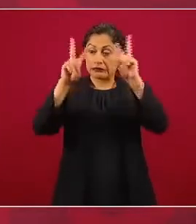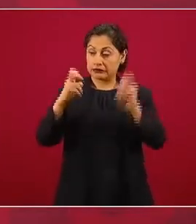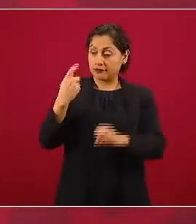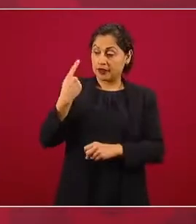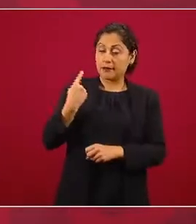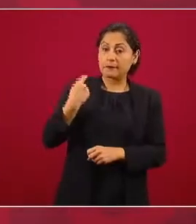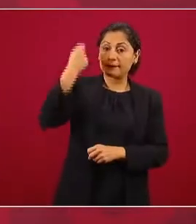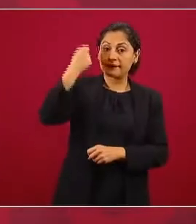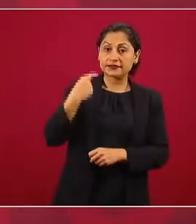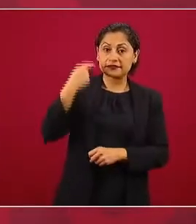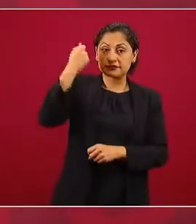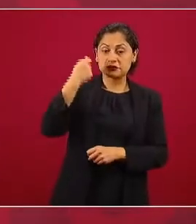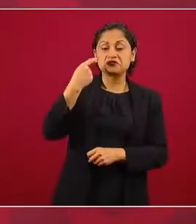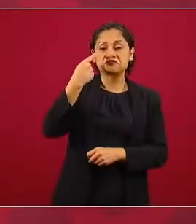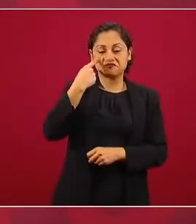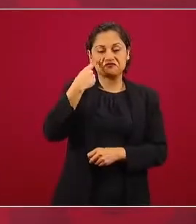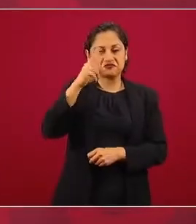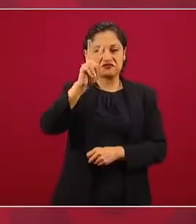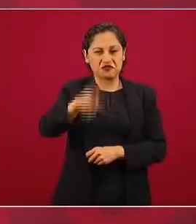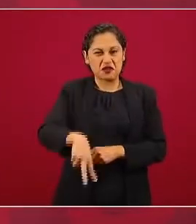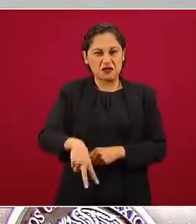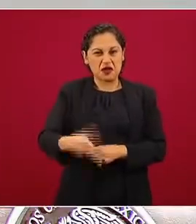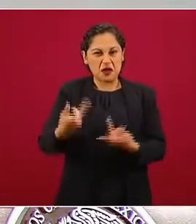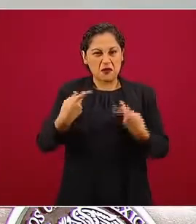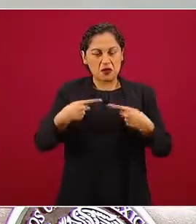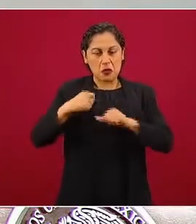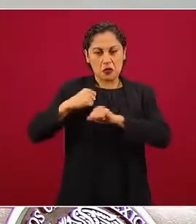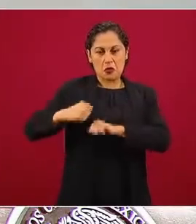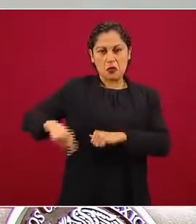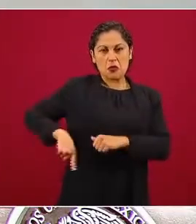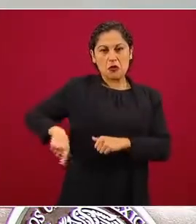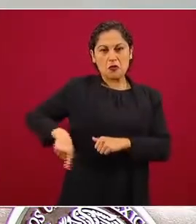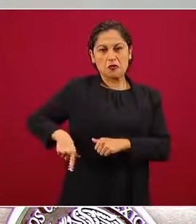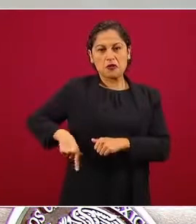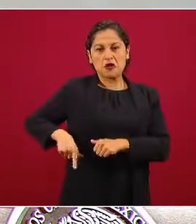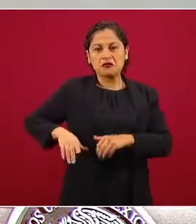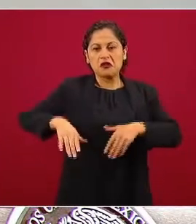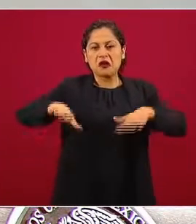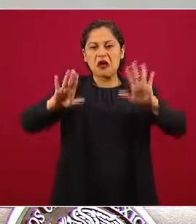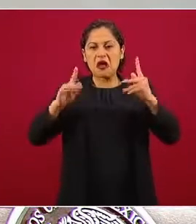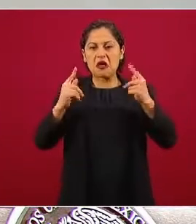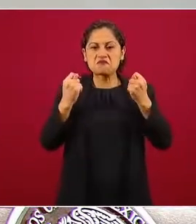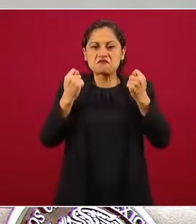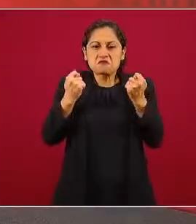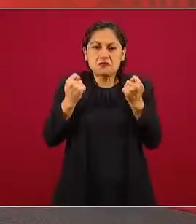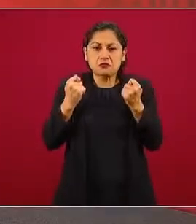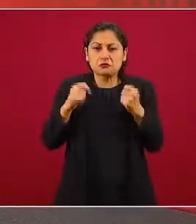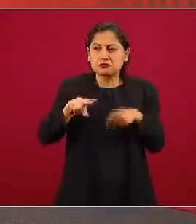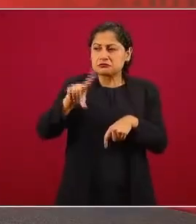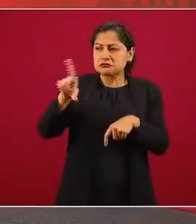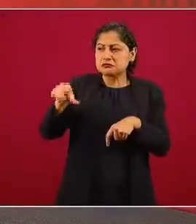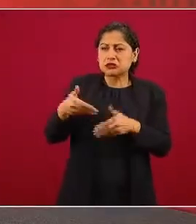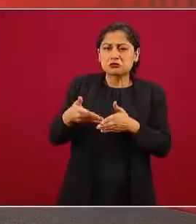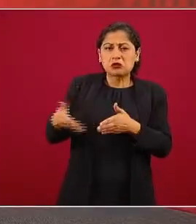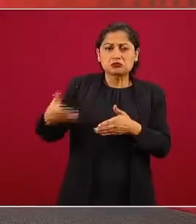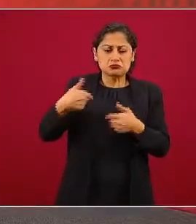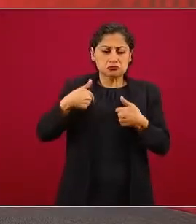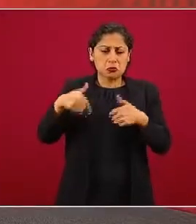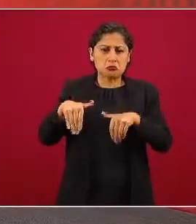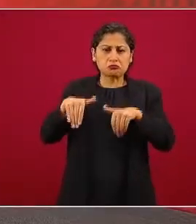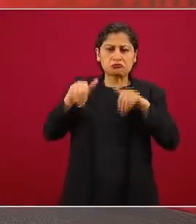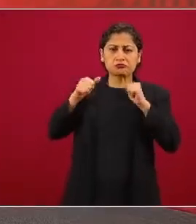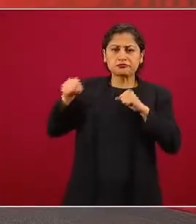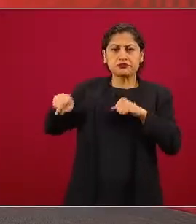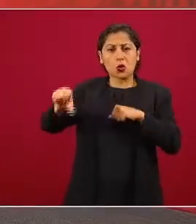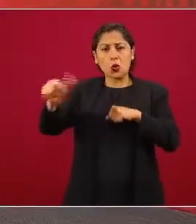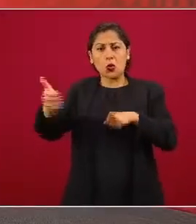siempre lo más fácil es patearlo hacia adelante, el que sigue. Ya decía el presidente, realmente la presión